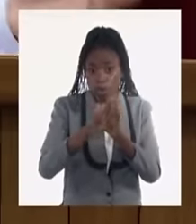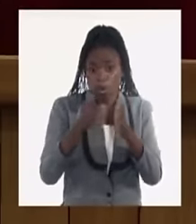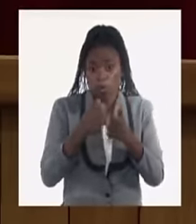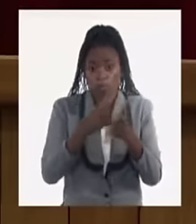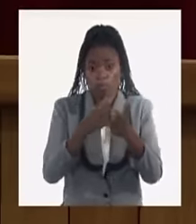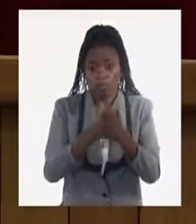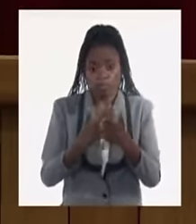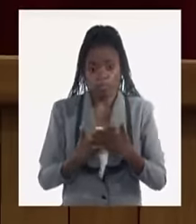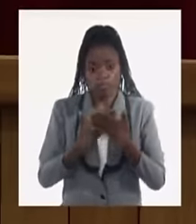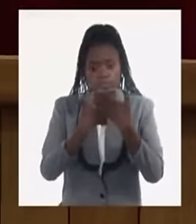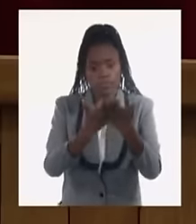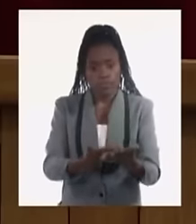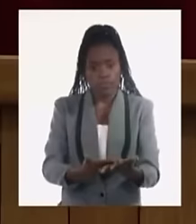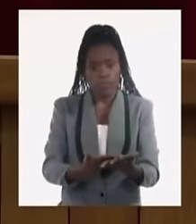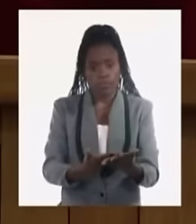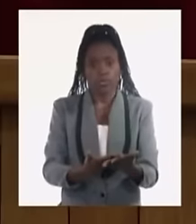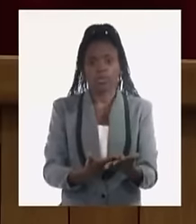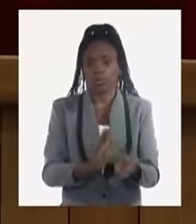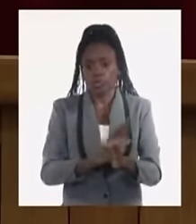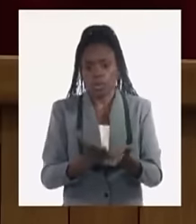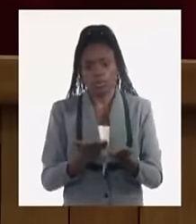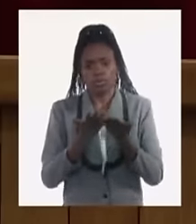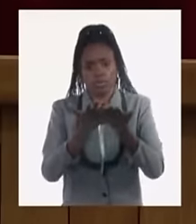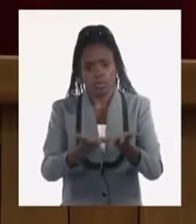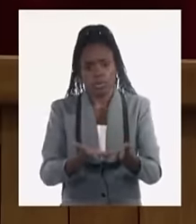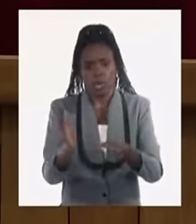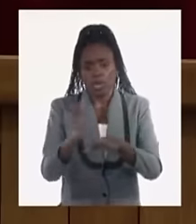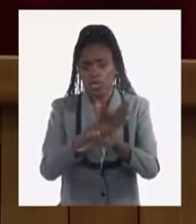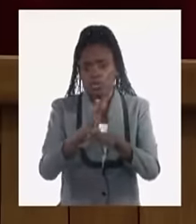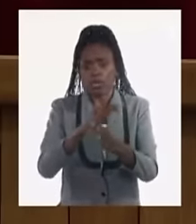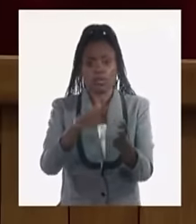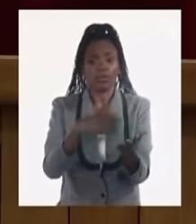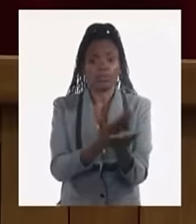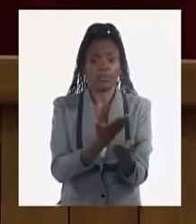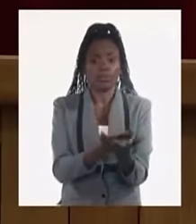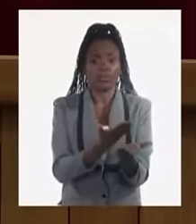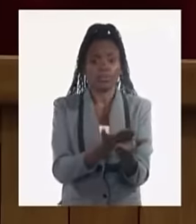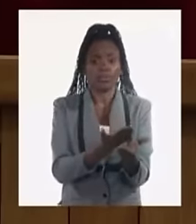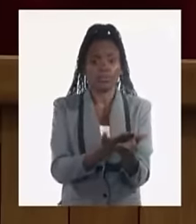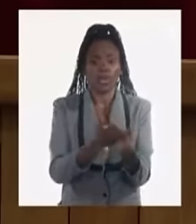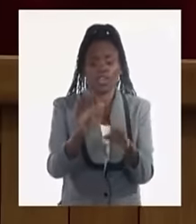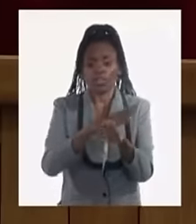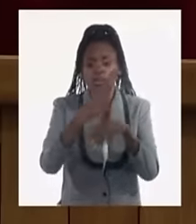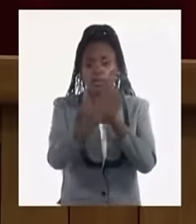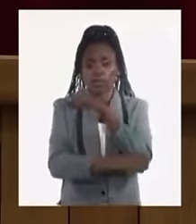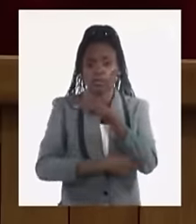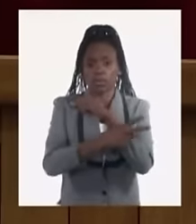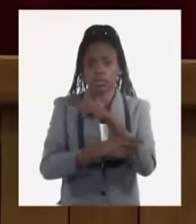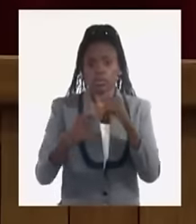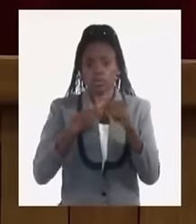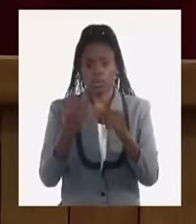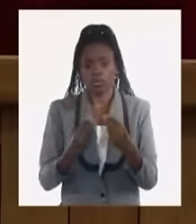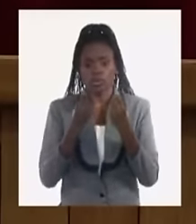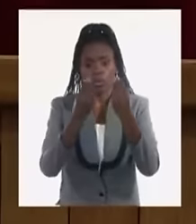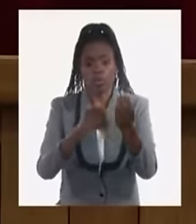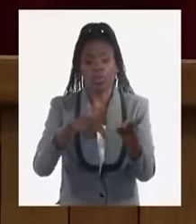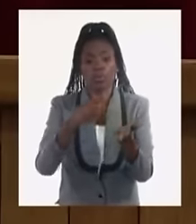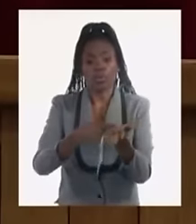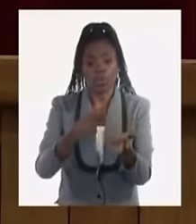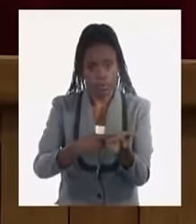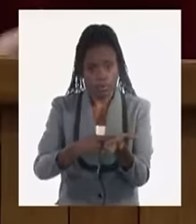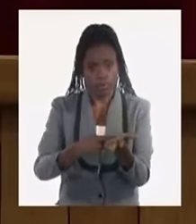la bandeja servida. Tenemos varias solicitudes desde varios países que nos han dicho yo pongo el dinero,